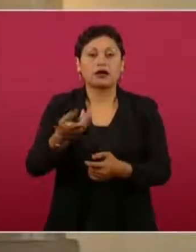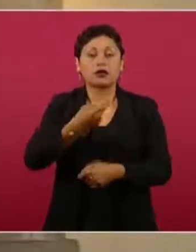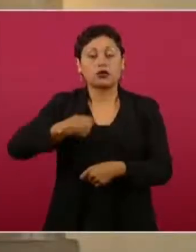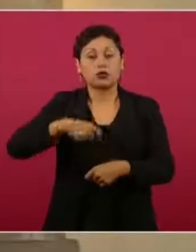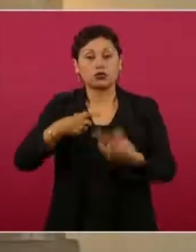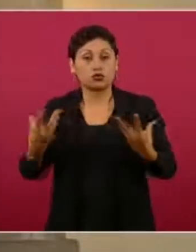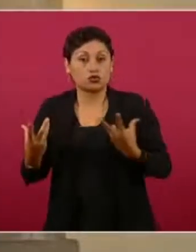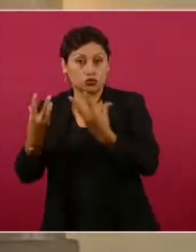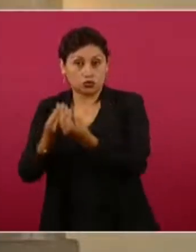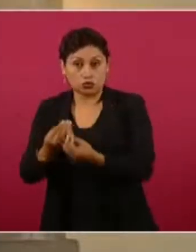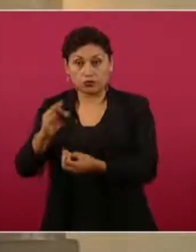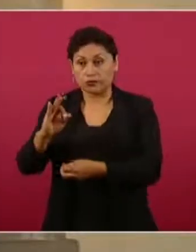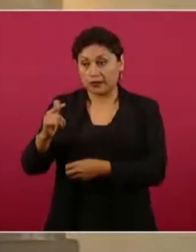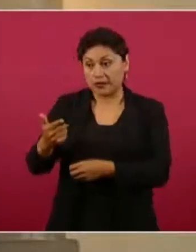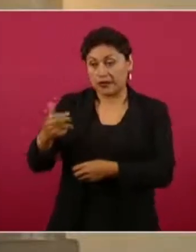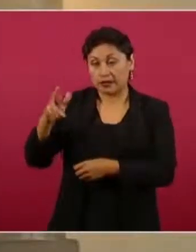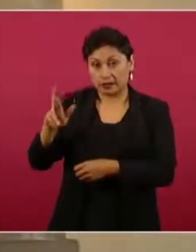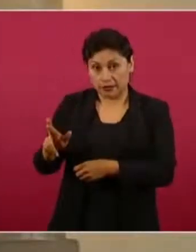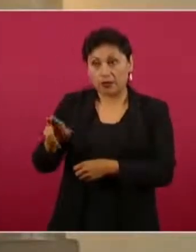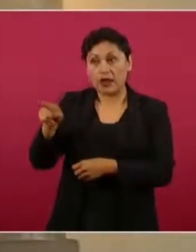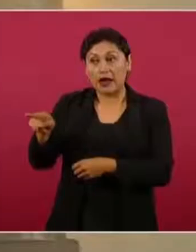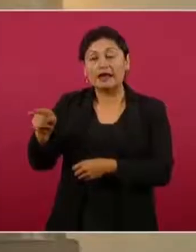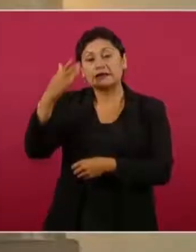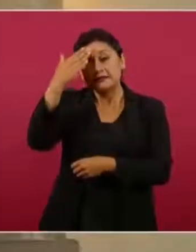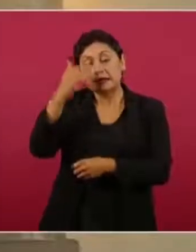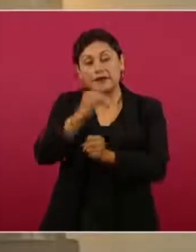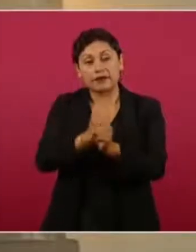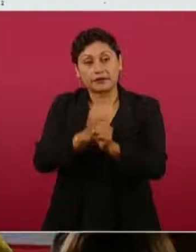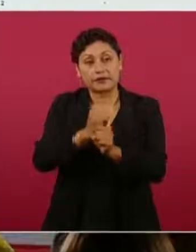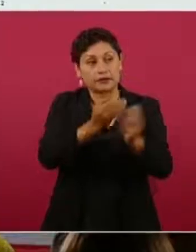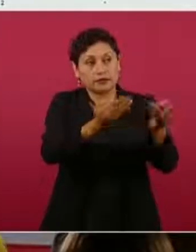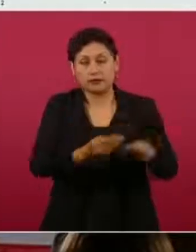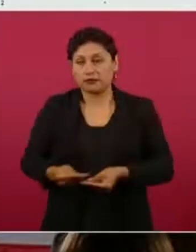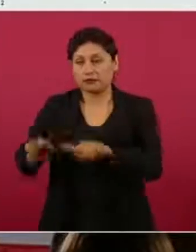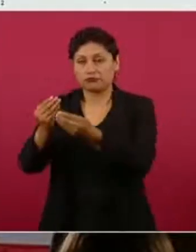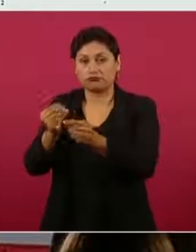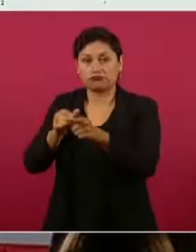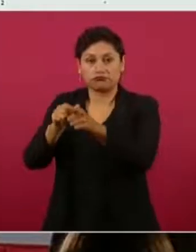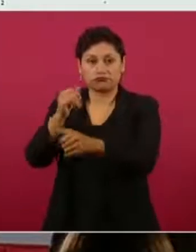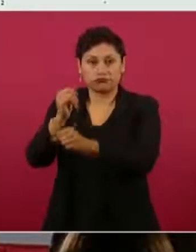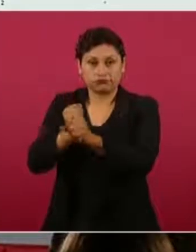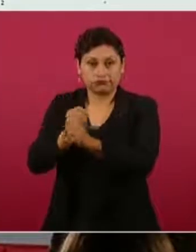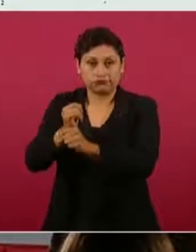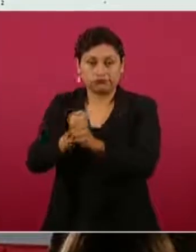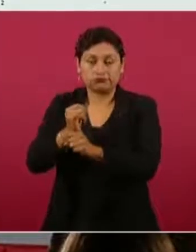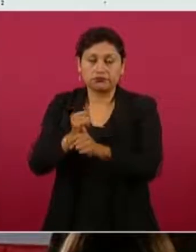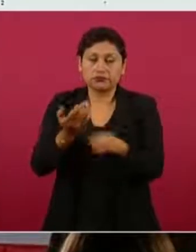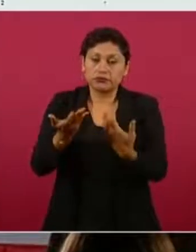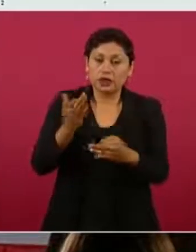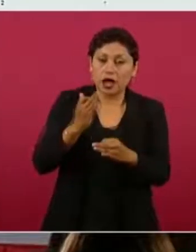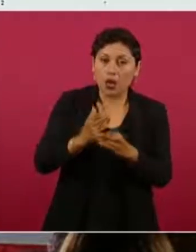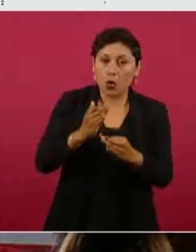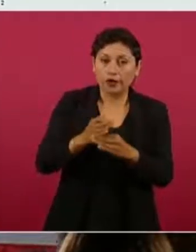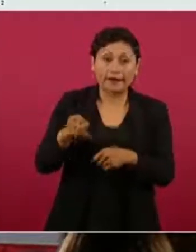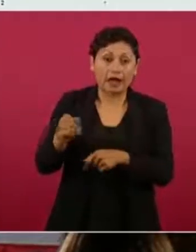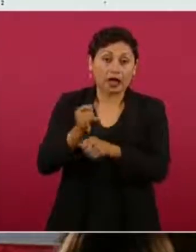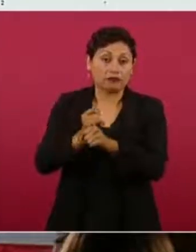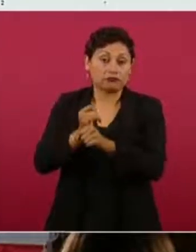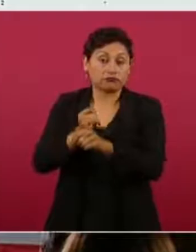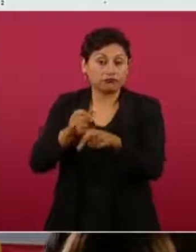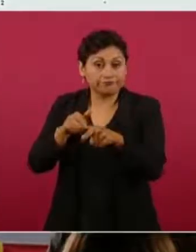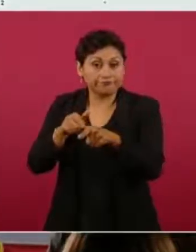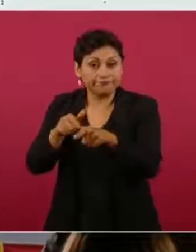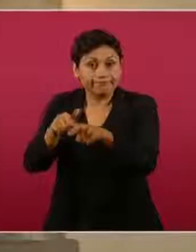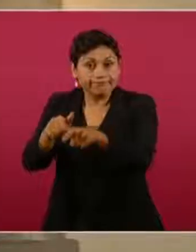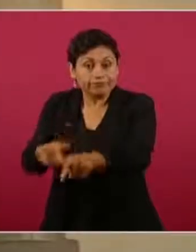atrajo la investigación, y para no alertar a los posibles homicidas y no afectar tampoco el debido